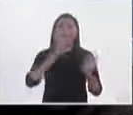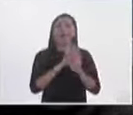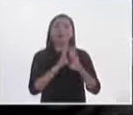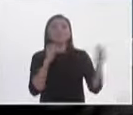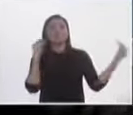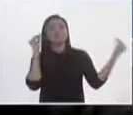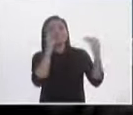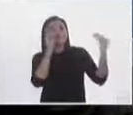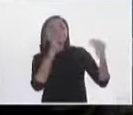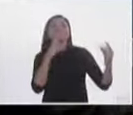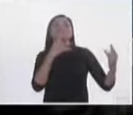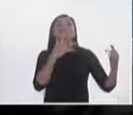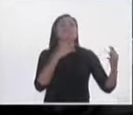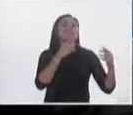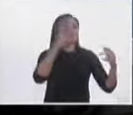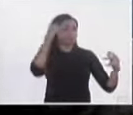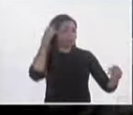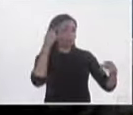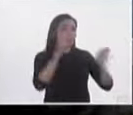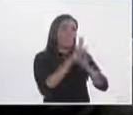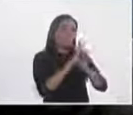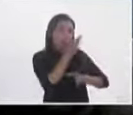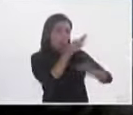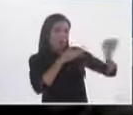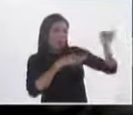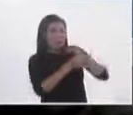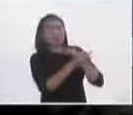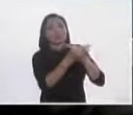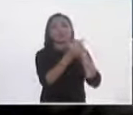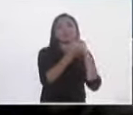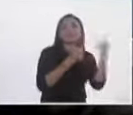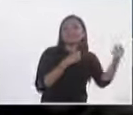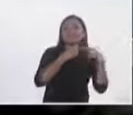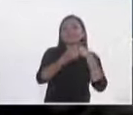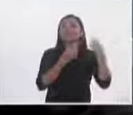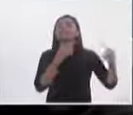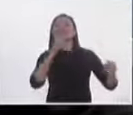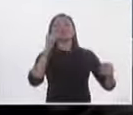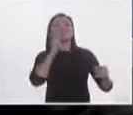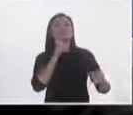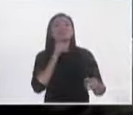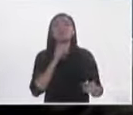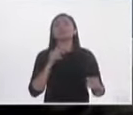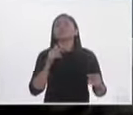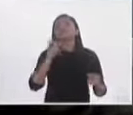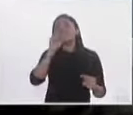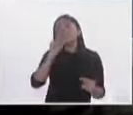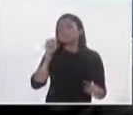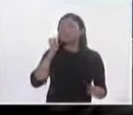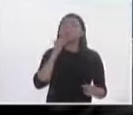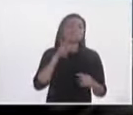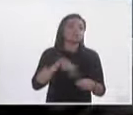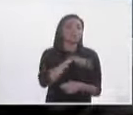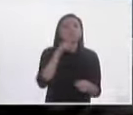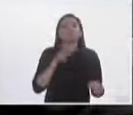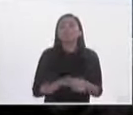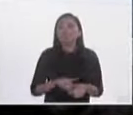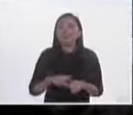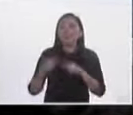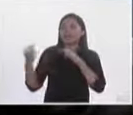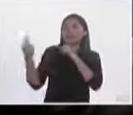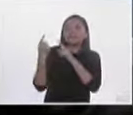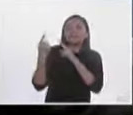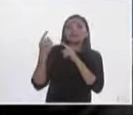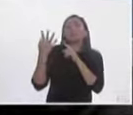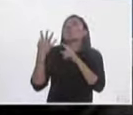representantes en órganos que son, por su naturaleza, plurales, conflictivos y proclives a la negociación.